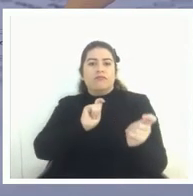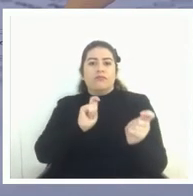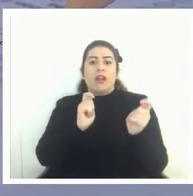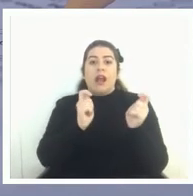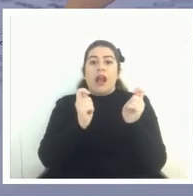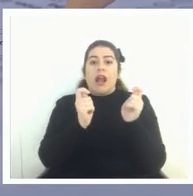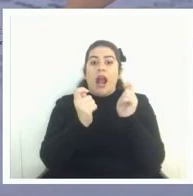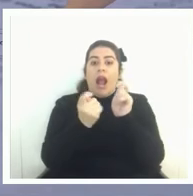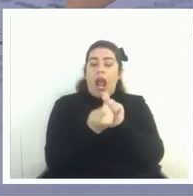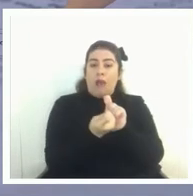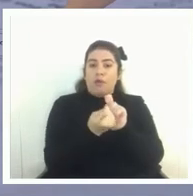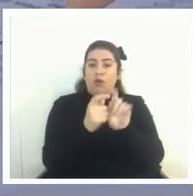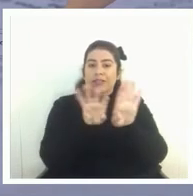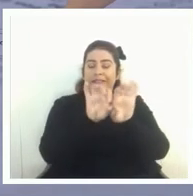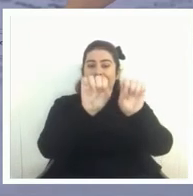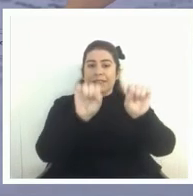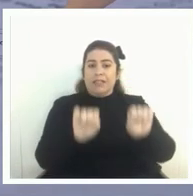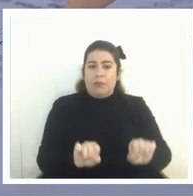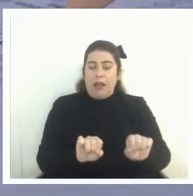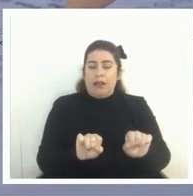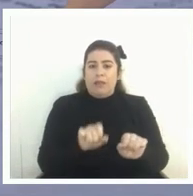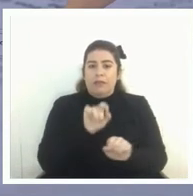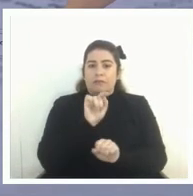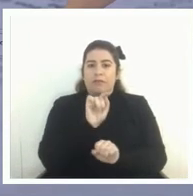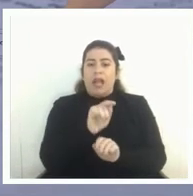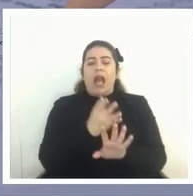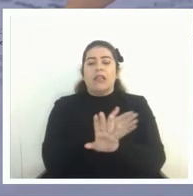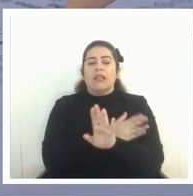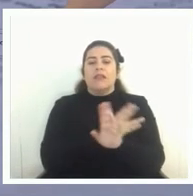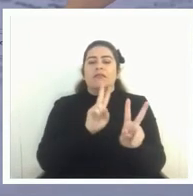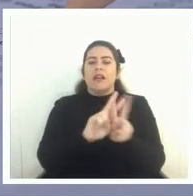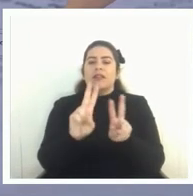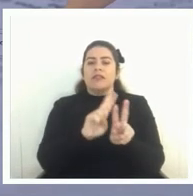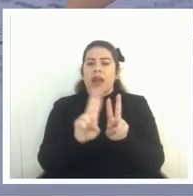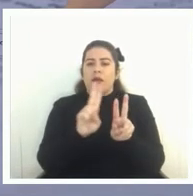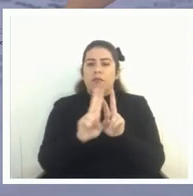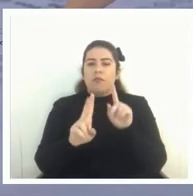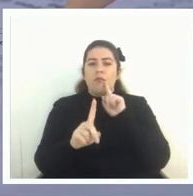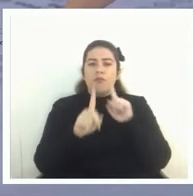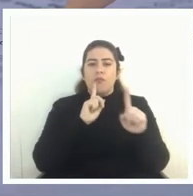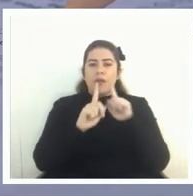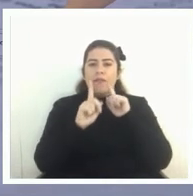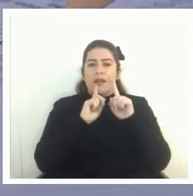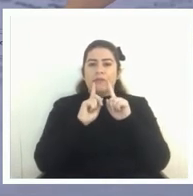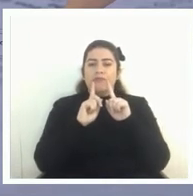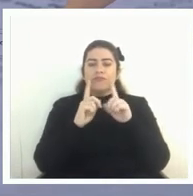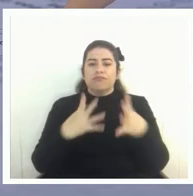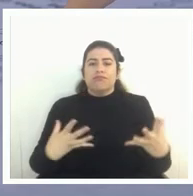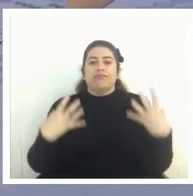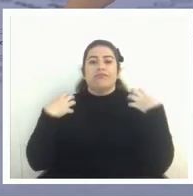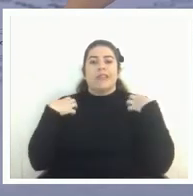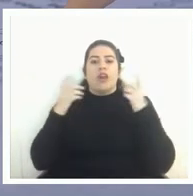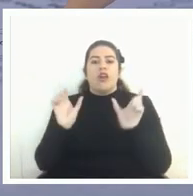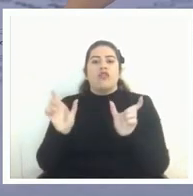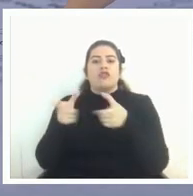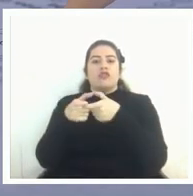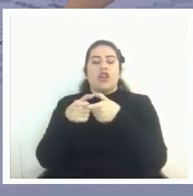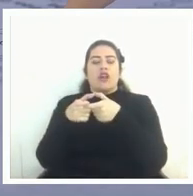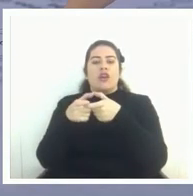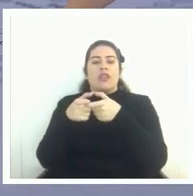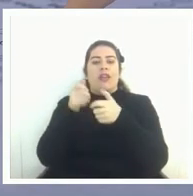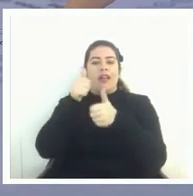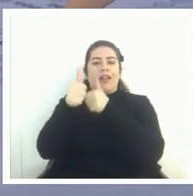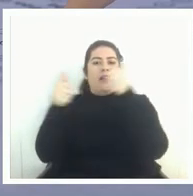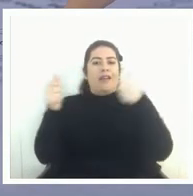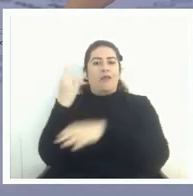sistema antes hacíamos estas pruebas por encargo del consejo de rectores a partir del